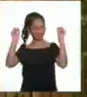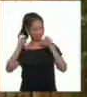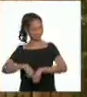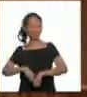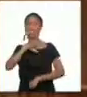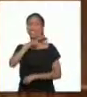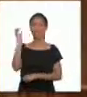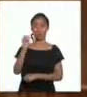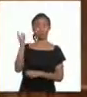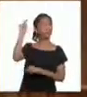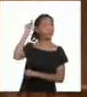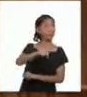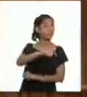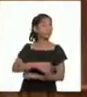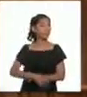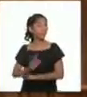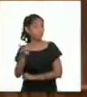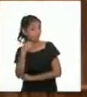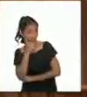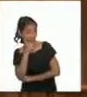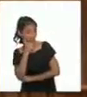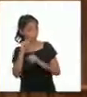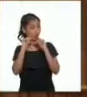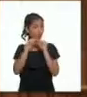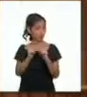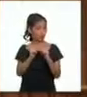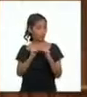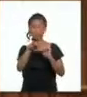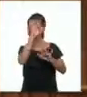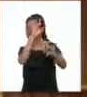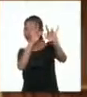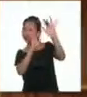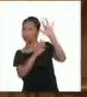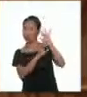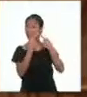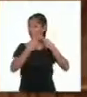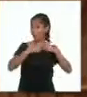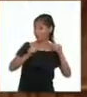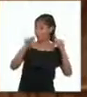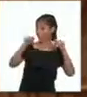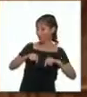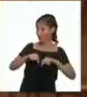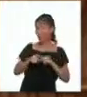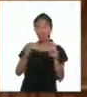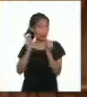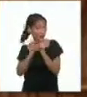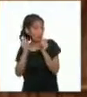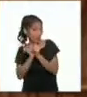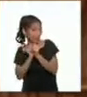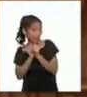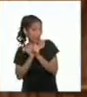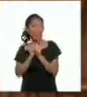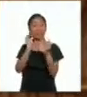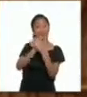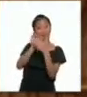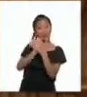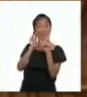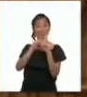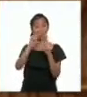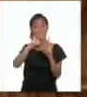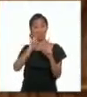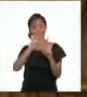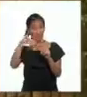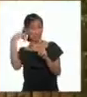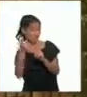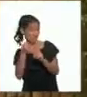es coco y ahora qué tal si continuamos con los momentos mágicos pero esta vez junto a nuestra gran amiga la señora